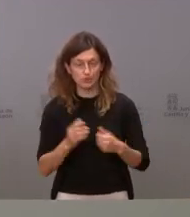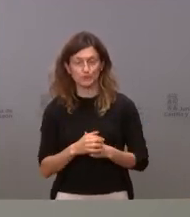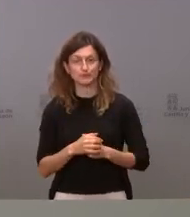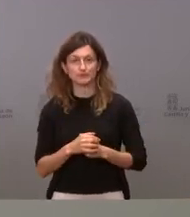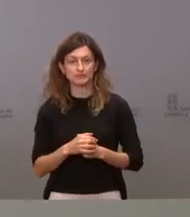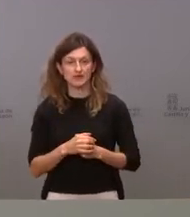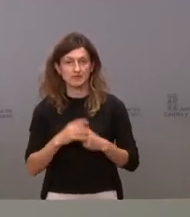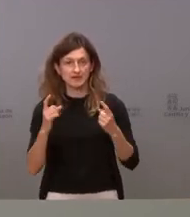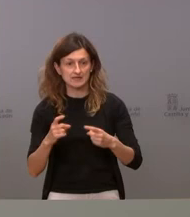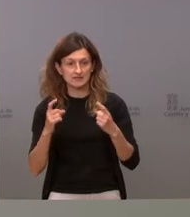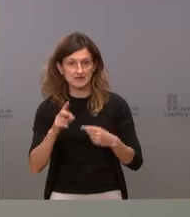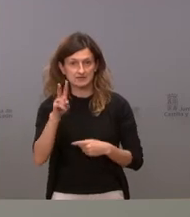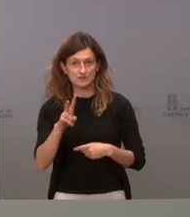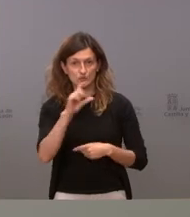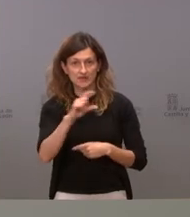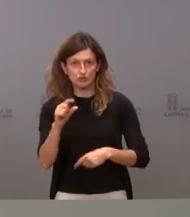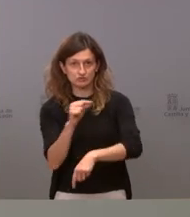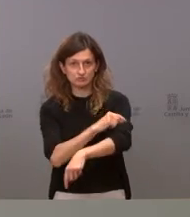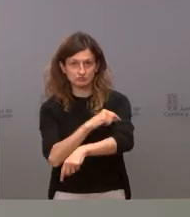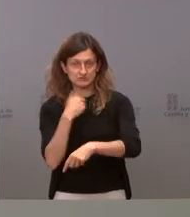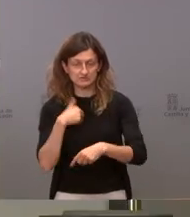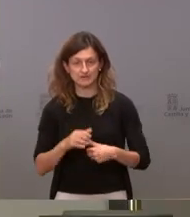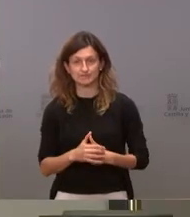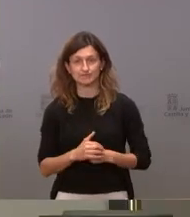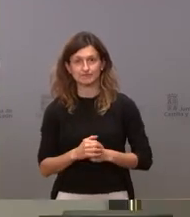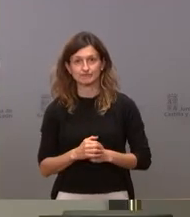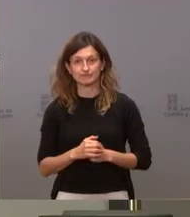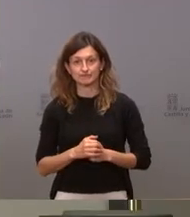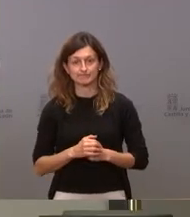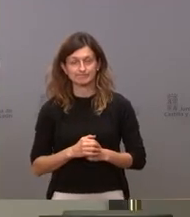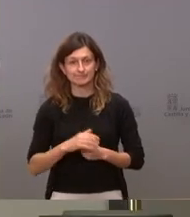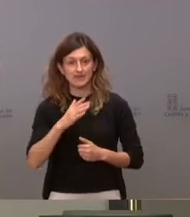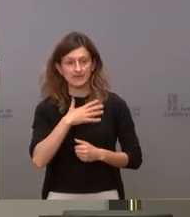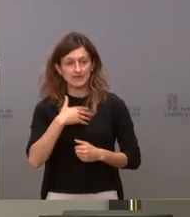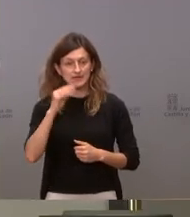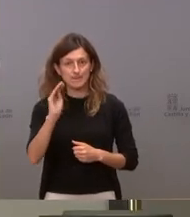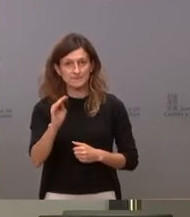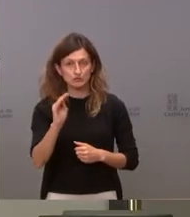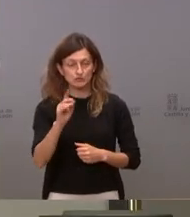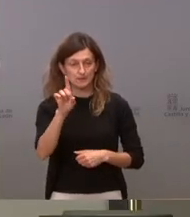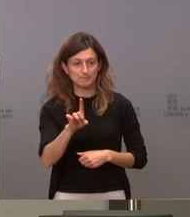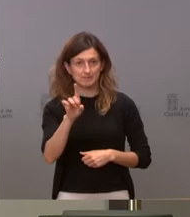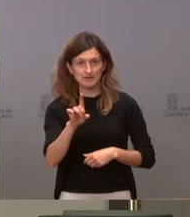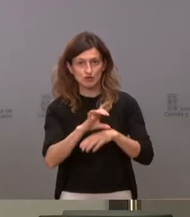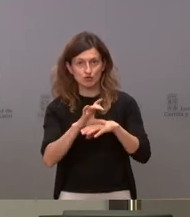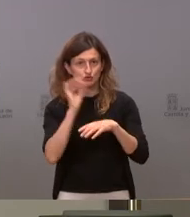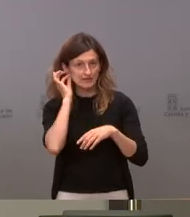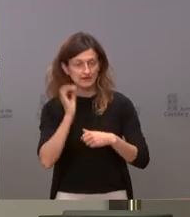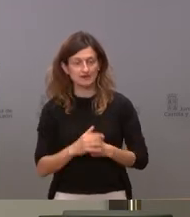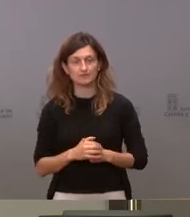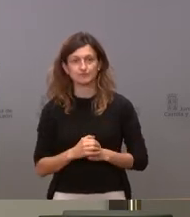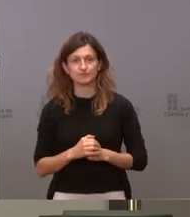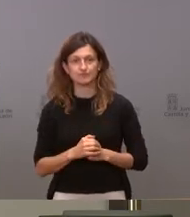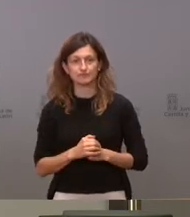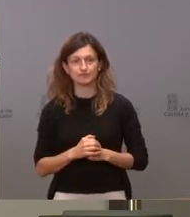podamos adelantar las segundas dosis Sí, buenas tardes quería preguntar en primer lugar a la consejera si